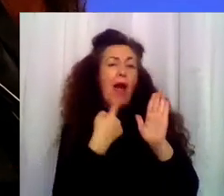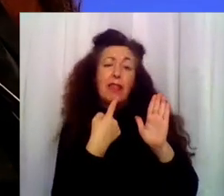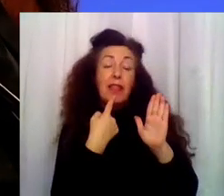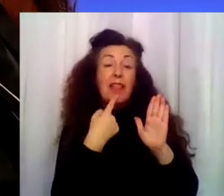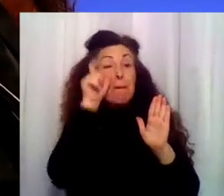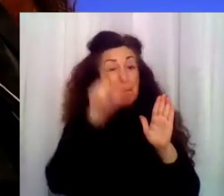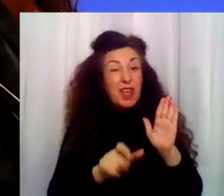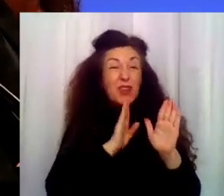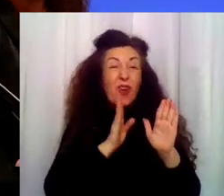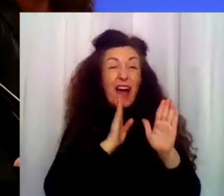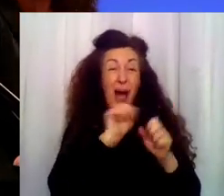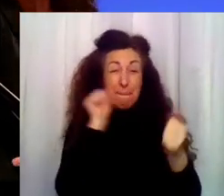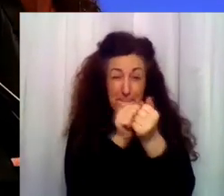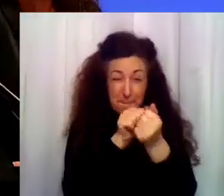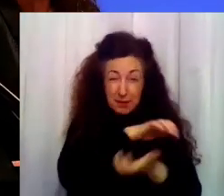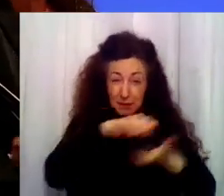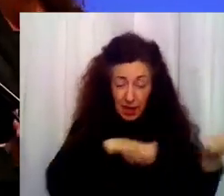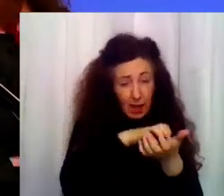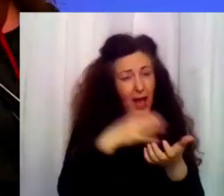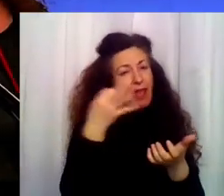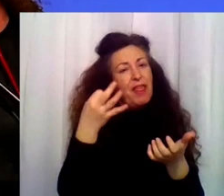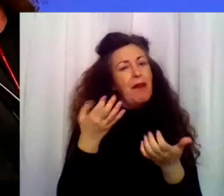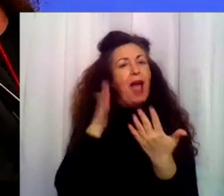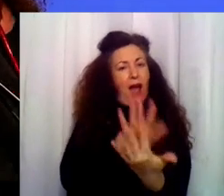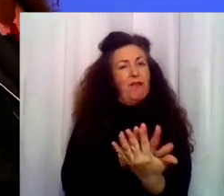daño. No, no, no lo veo. Bueno, da igual. Es el programa y punto.